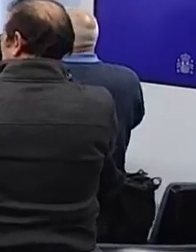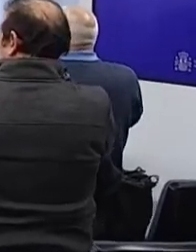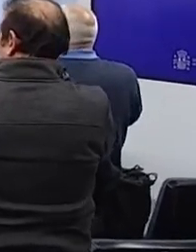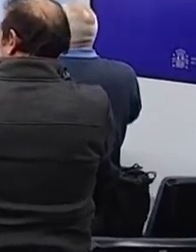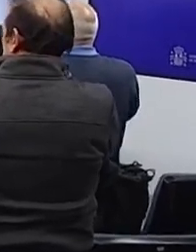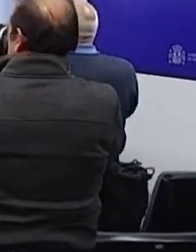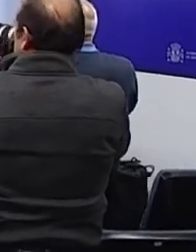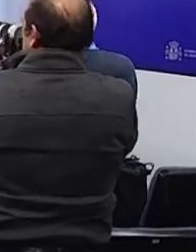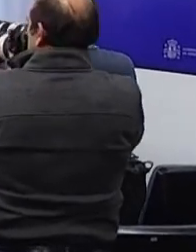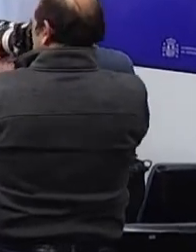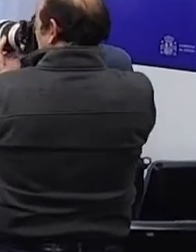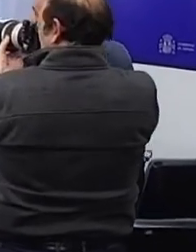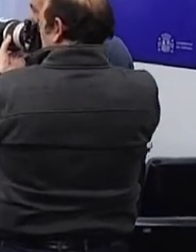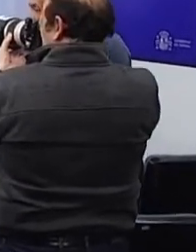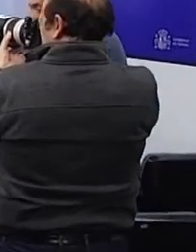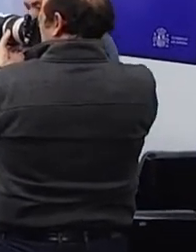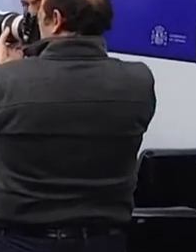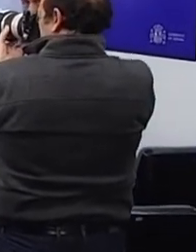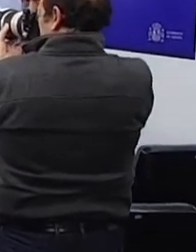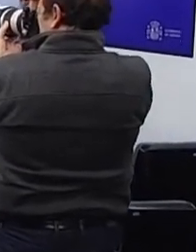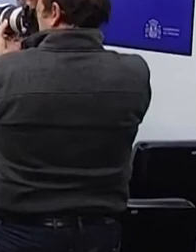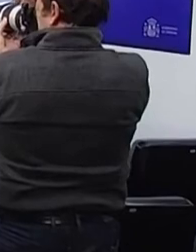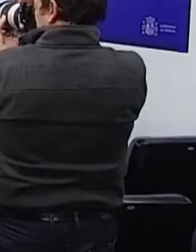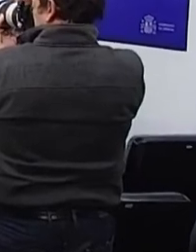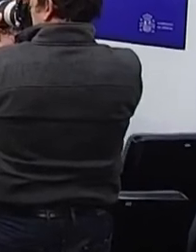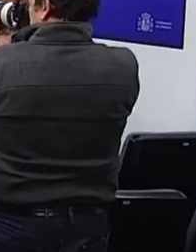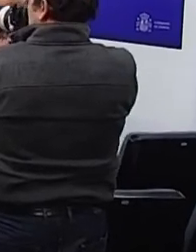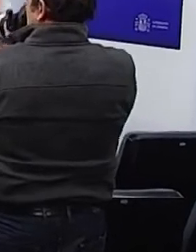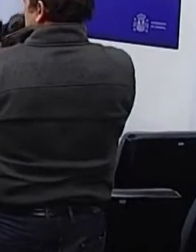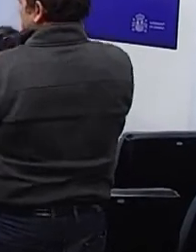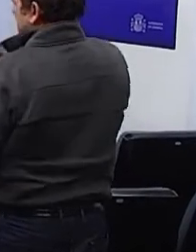Gracias por Gracias.